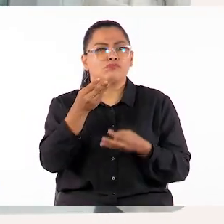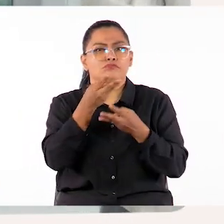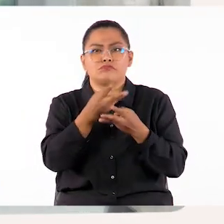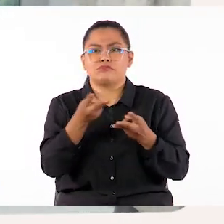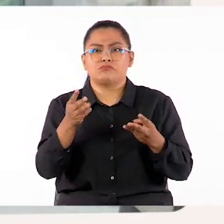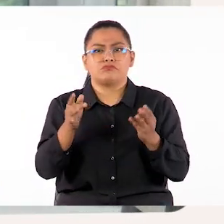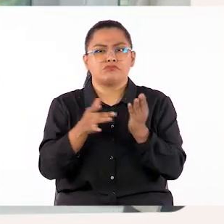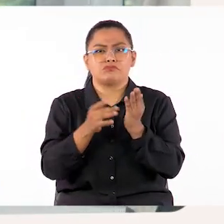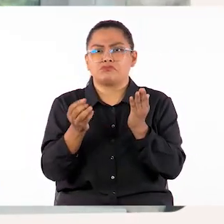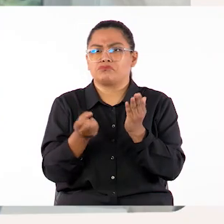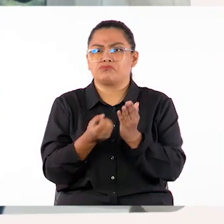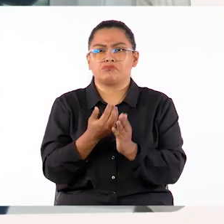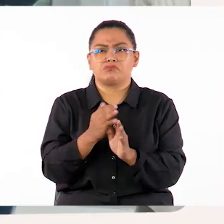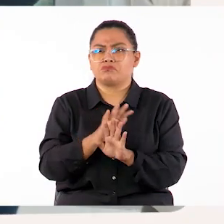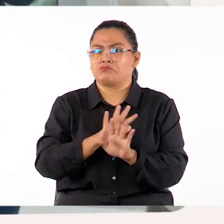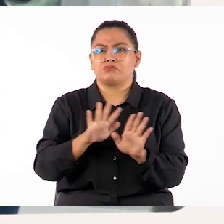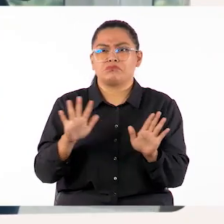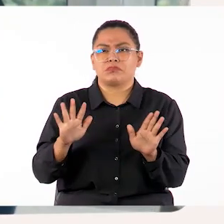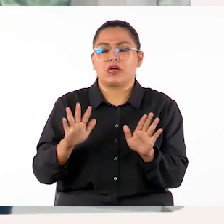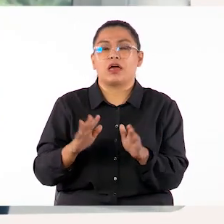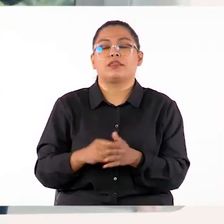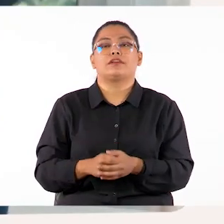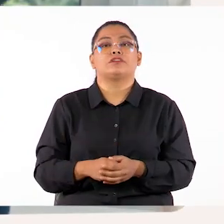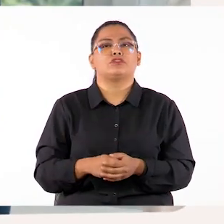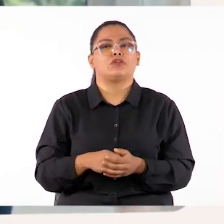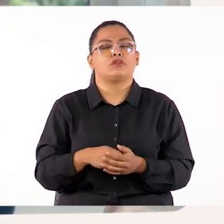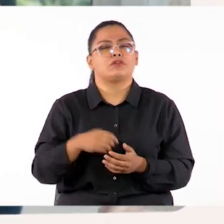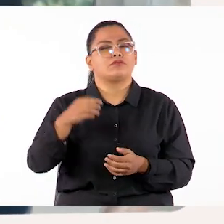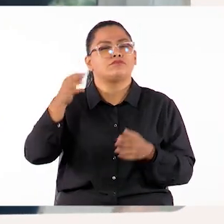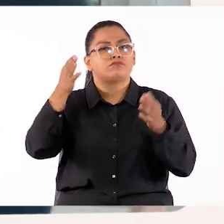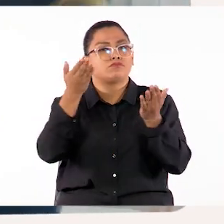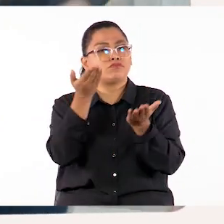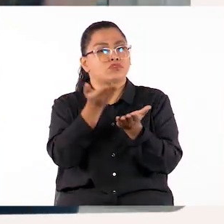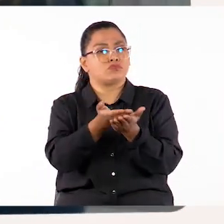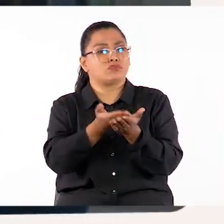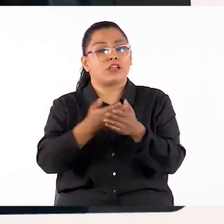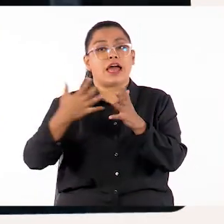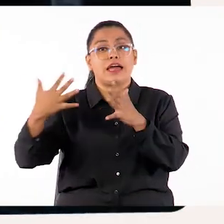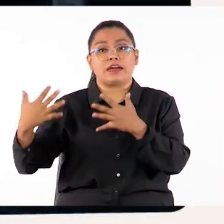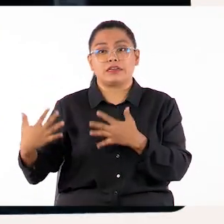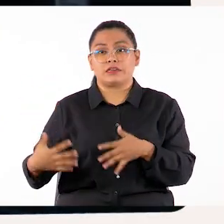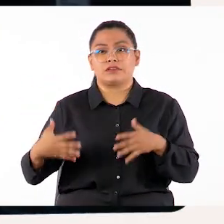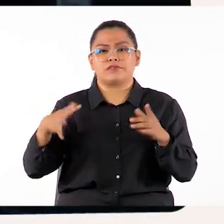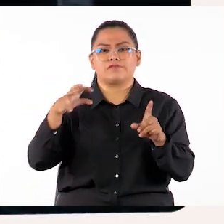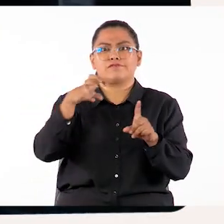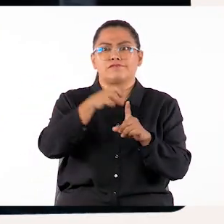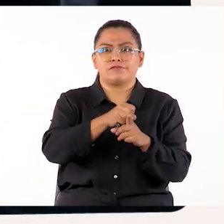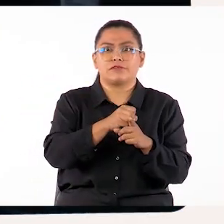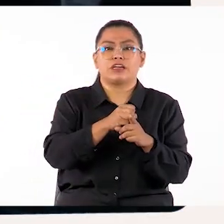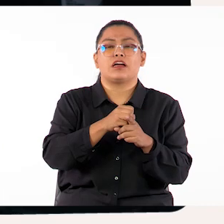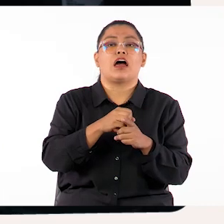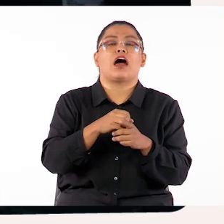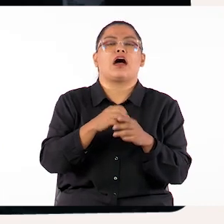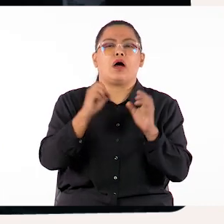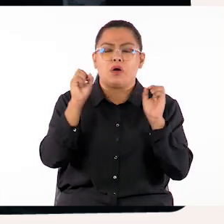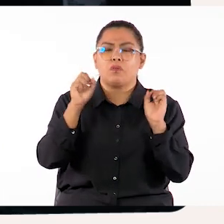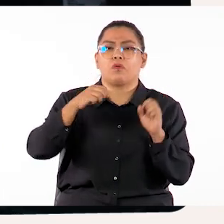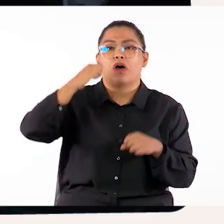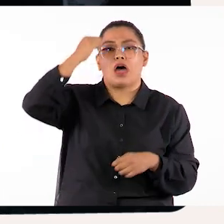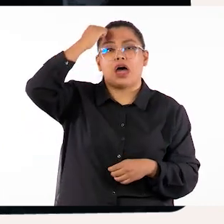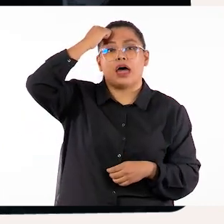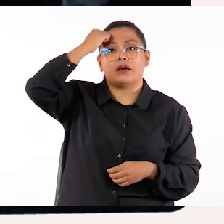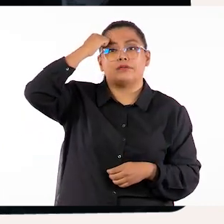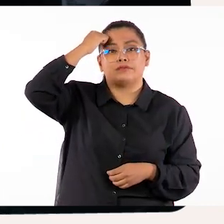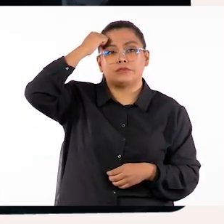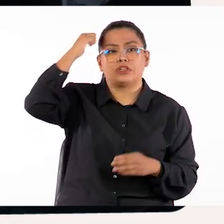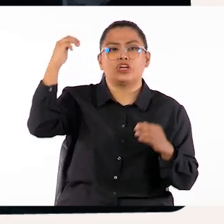tecnológicos, sino en plantear actividades cuya finalidad lleve al aprendizaje. Así como en